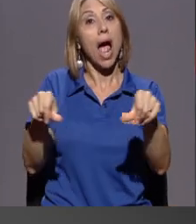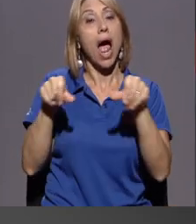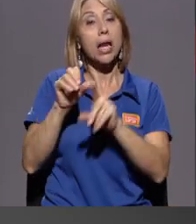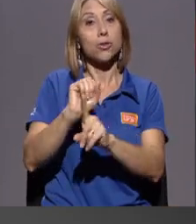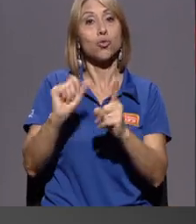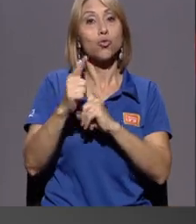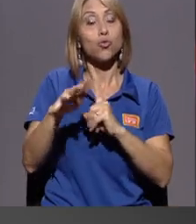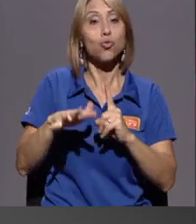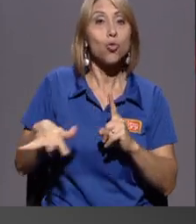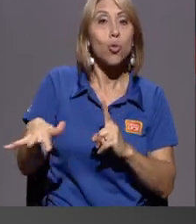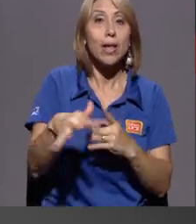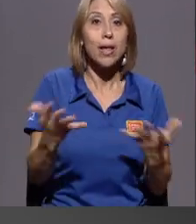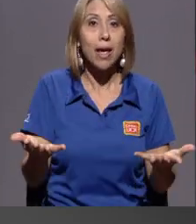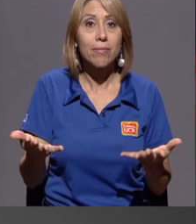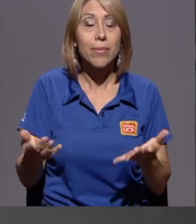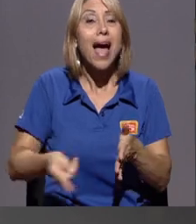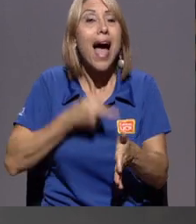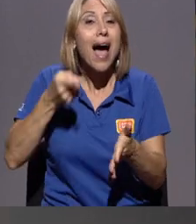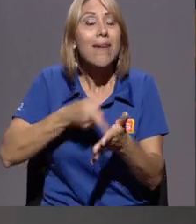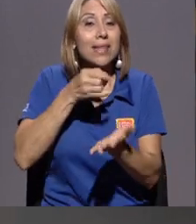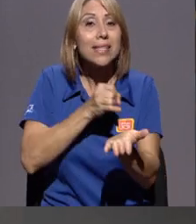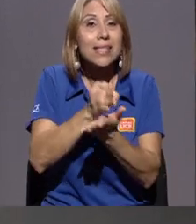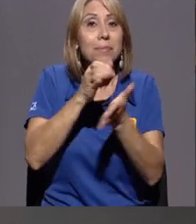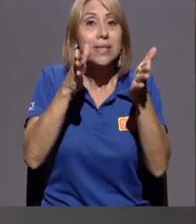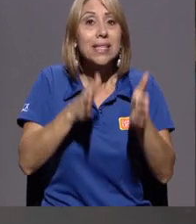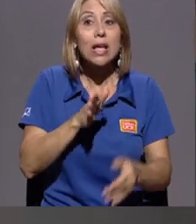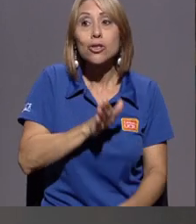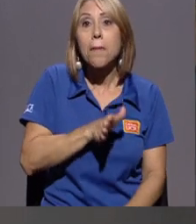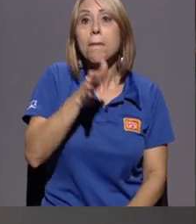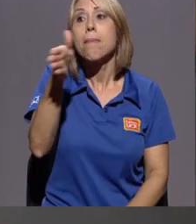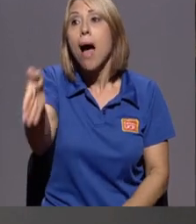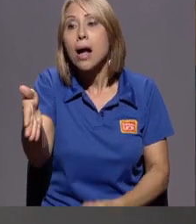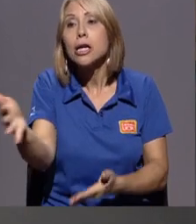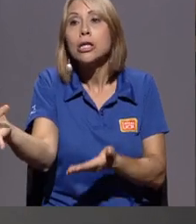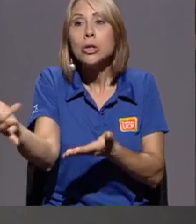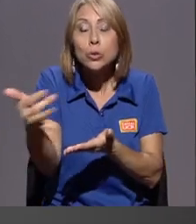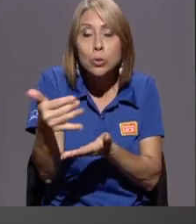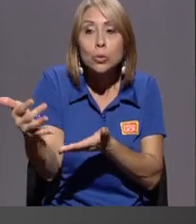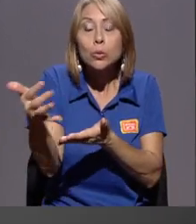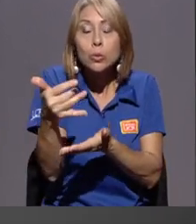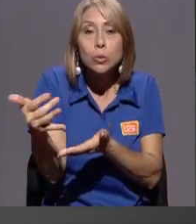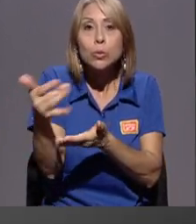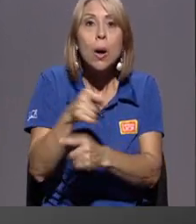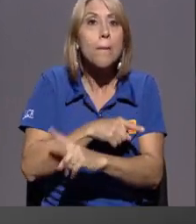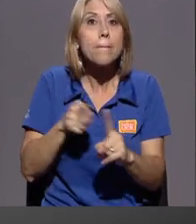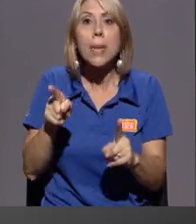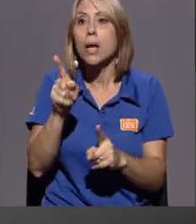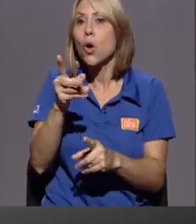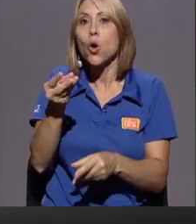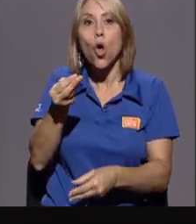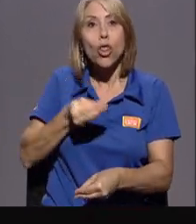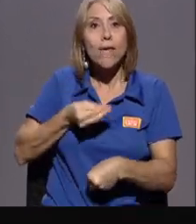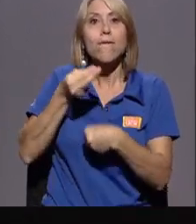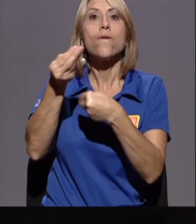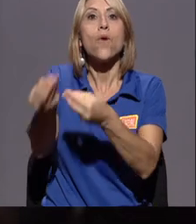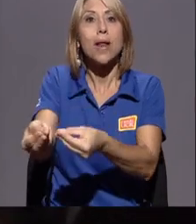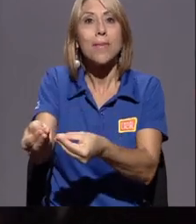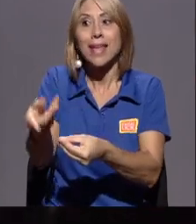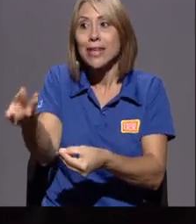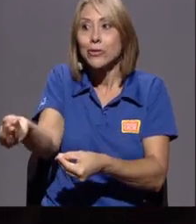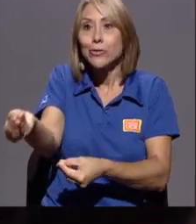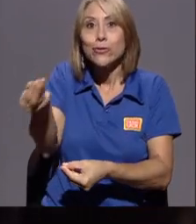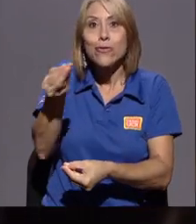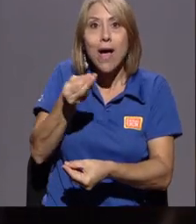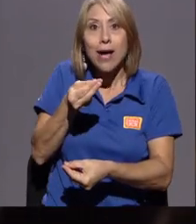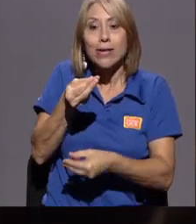Entonces, a veces los investigadores van, pero no devuelven. Entonces, creo que estamos en el deber de devolver